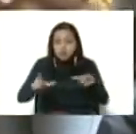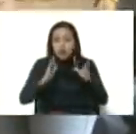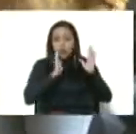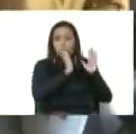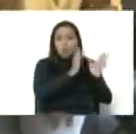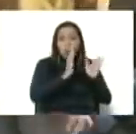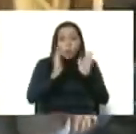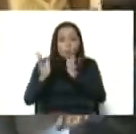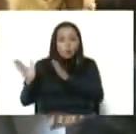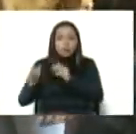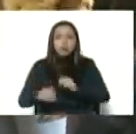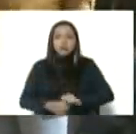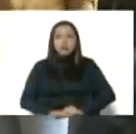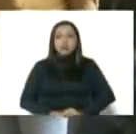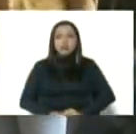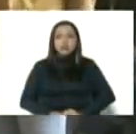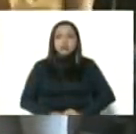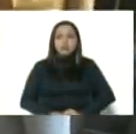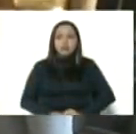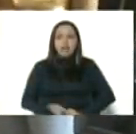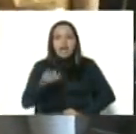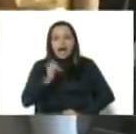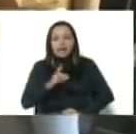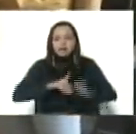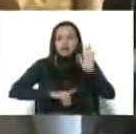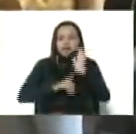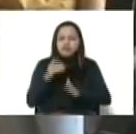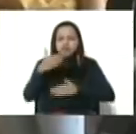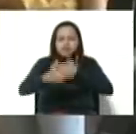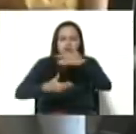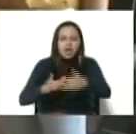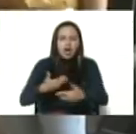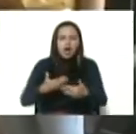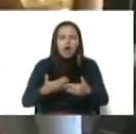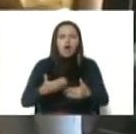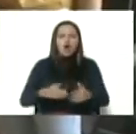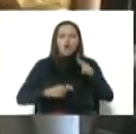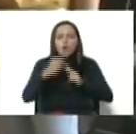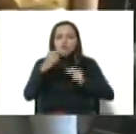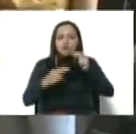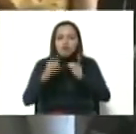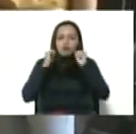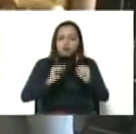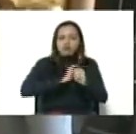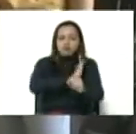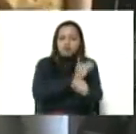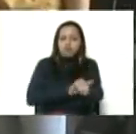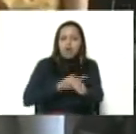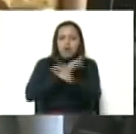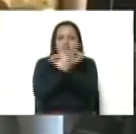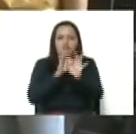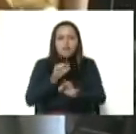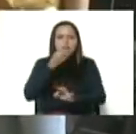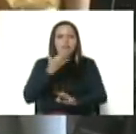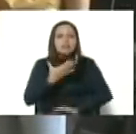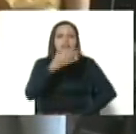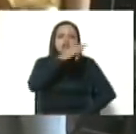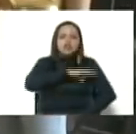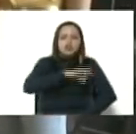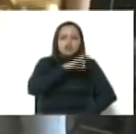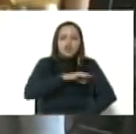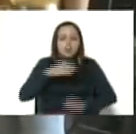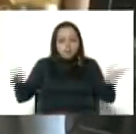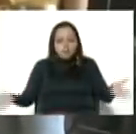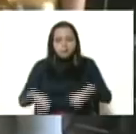organizados, que además avanzan en la construcción y en la consolidación del modelo de bienestar social que